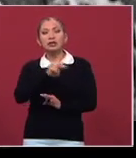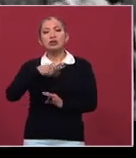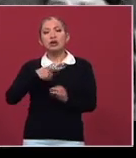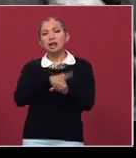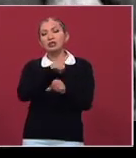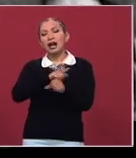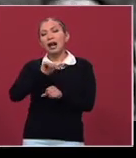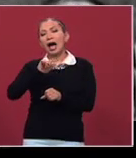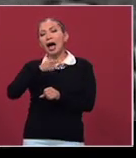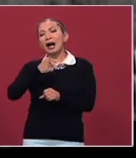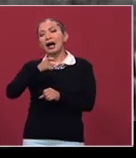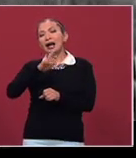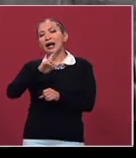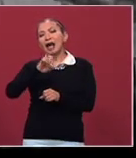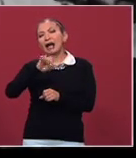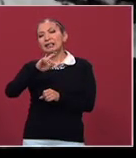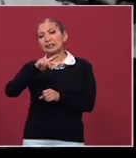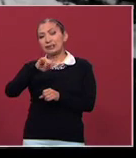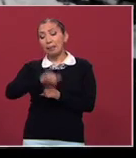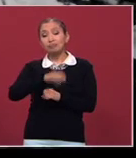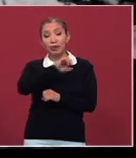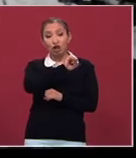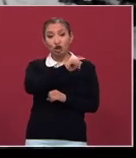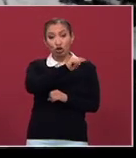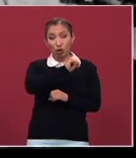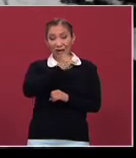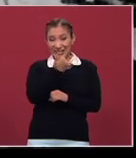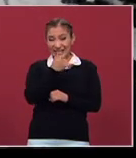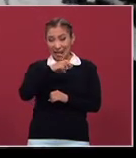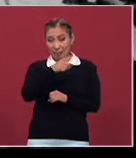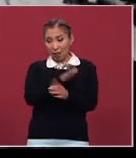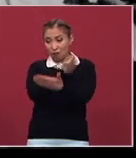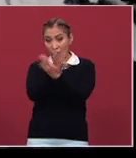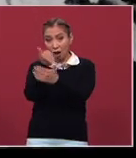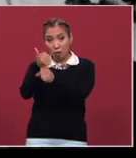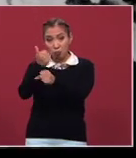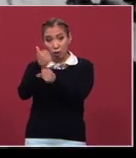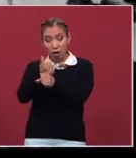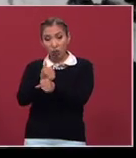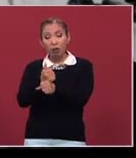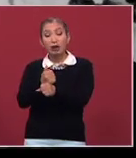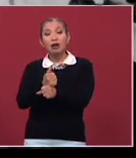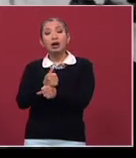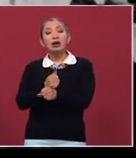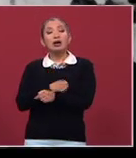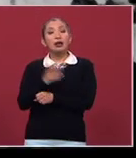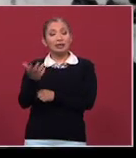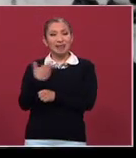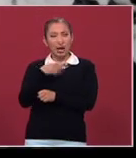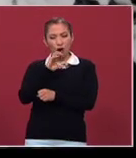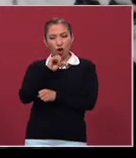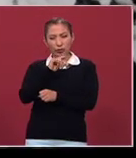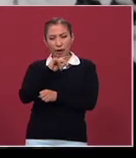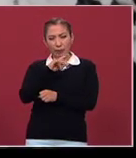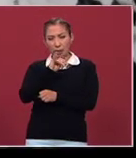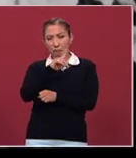Sí, es cierto, Octavio Paz recuerda que Soto y Gama iba a la casa de su abuelo, Ireneo Paz. Entonces se van juntando muchas cosas que